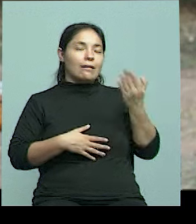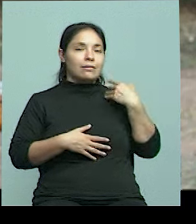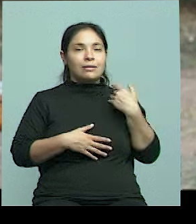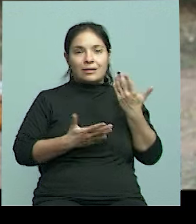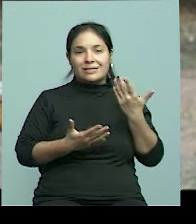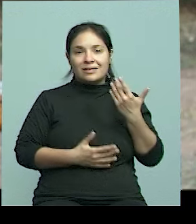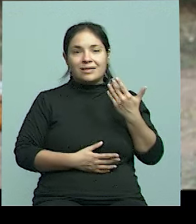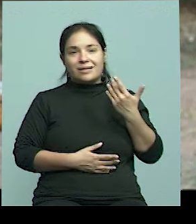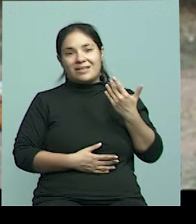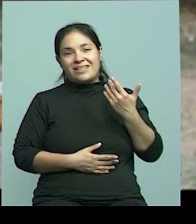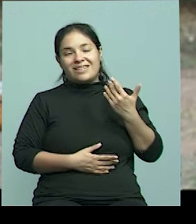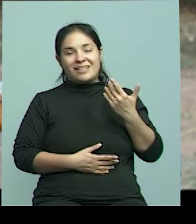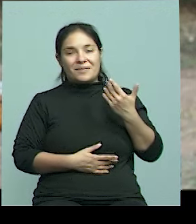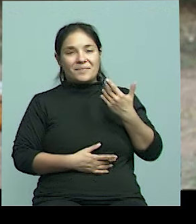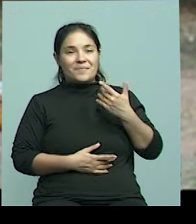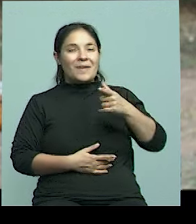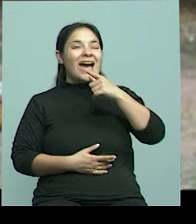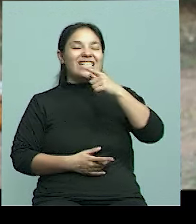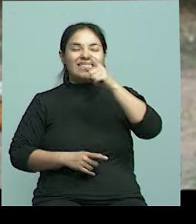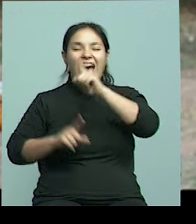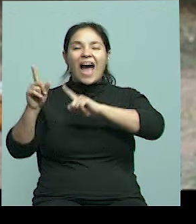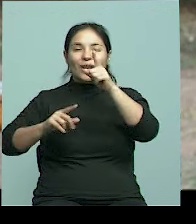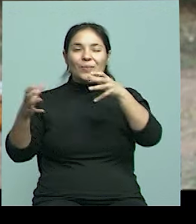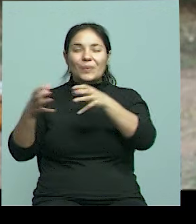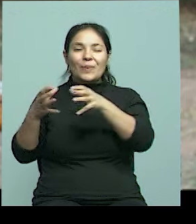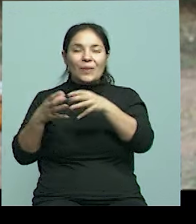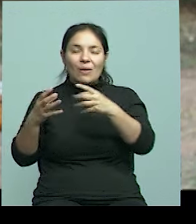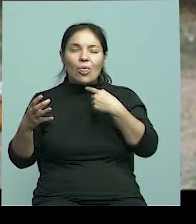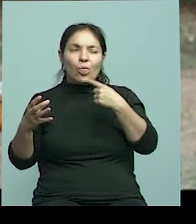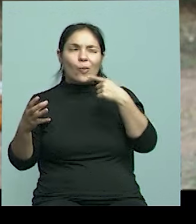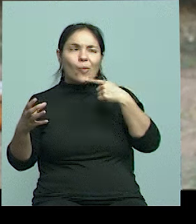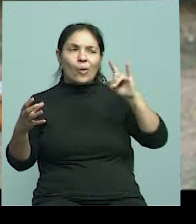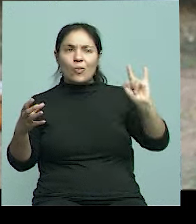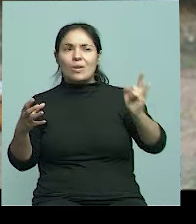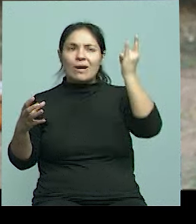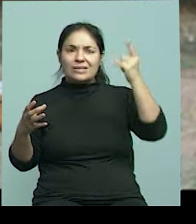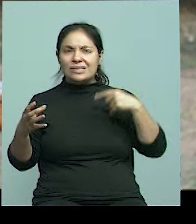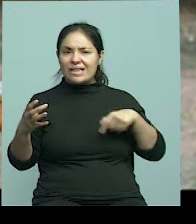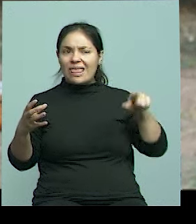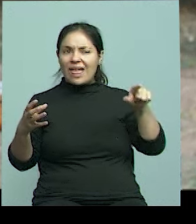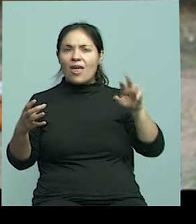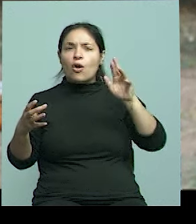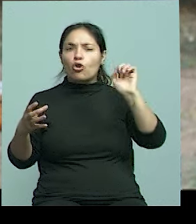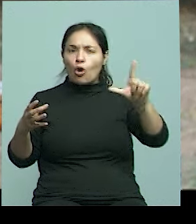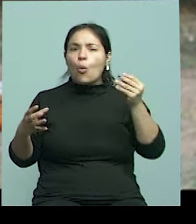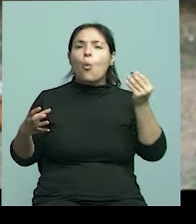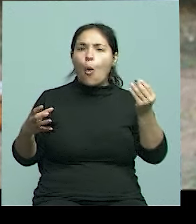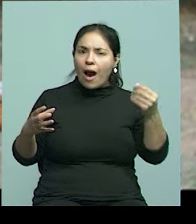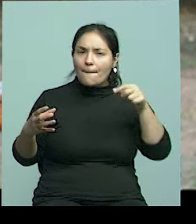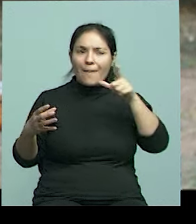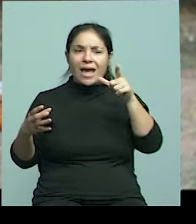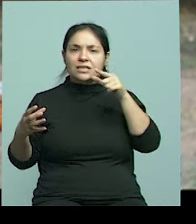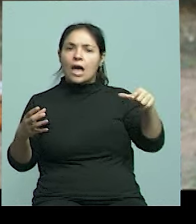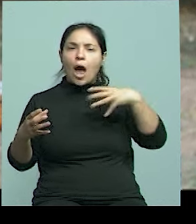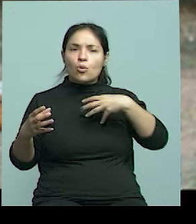el rol de la universidad, que parece ser que está encasillado en lo académico, cuando la universidad, evidentemente,